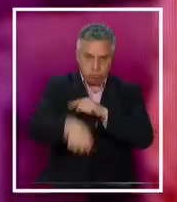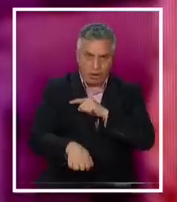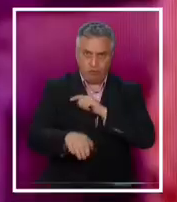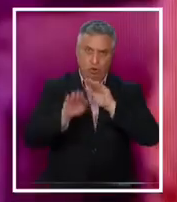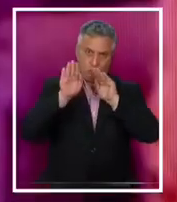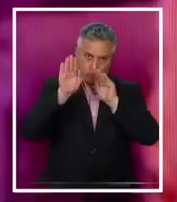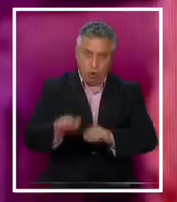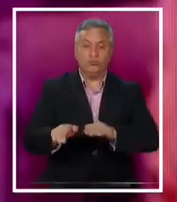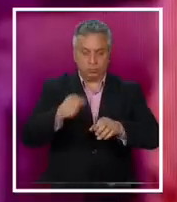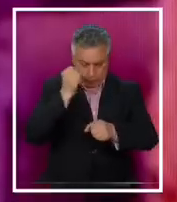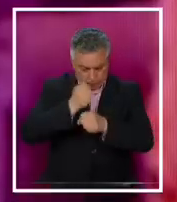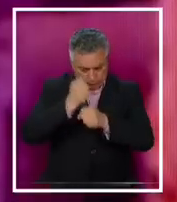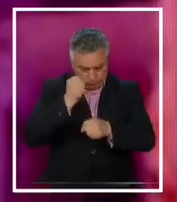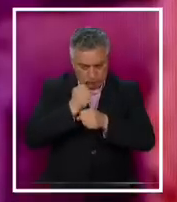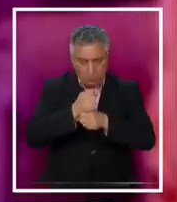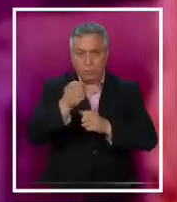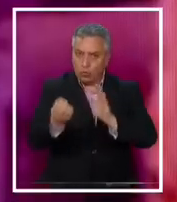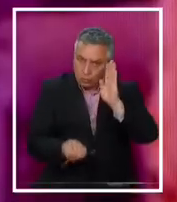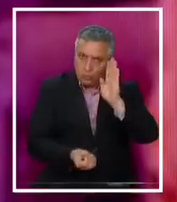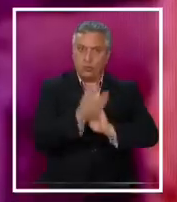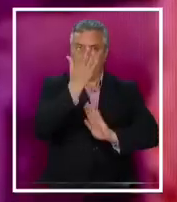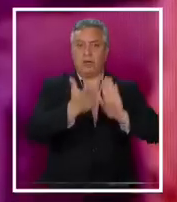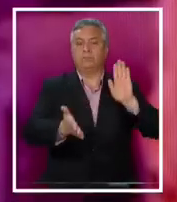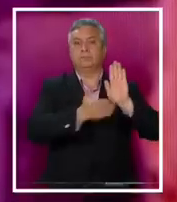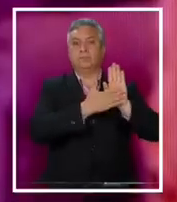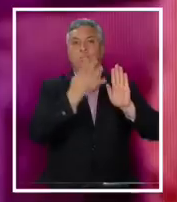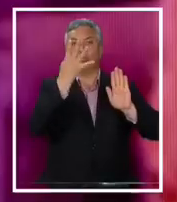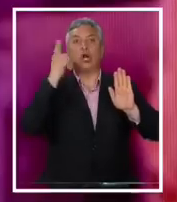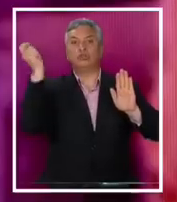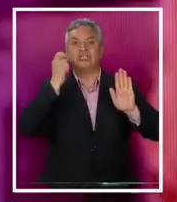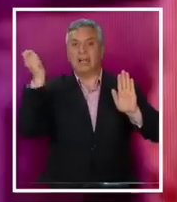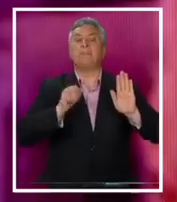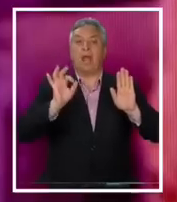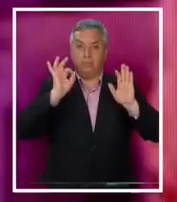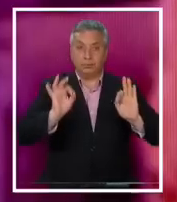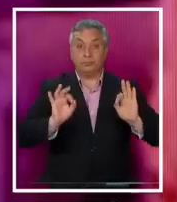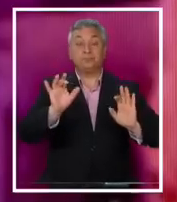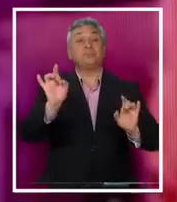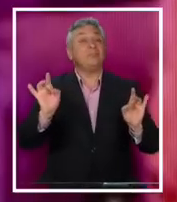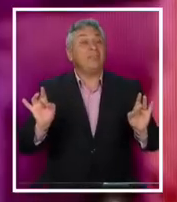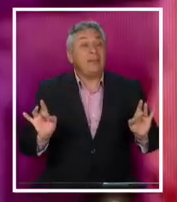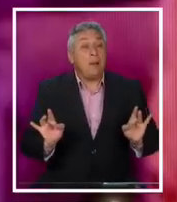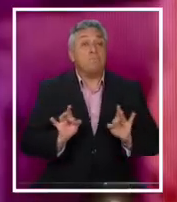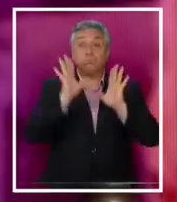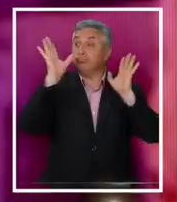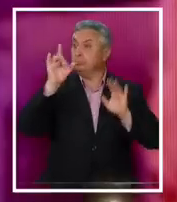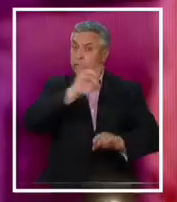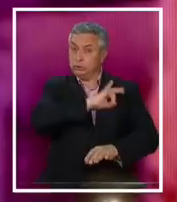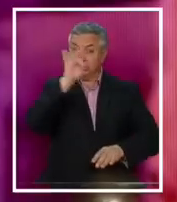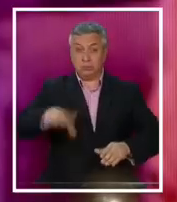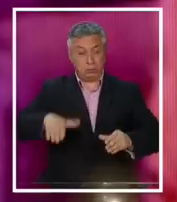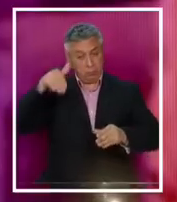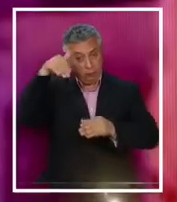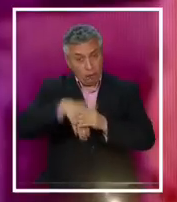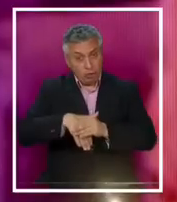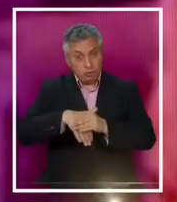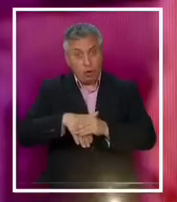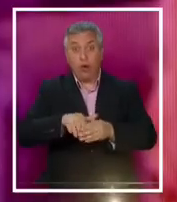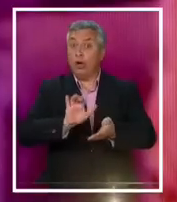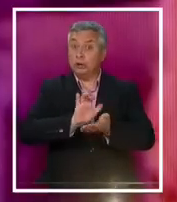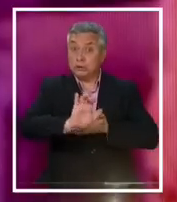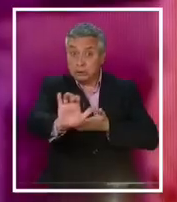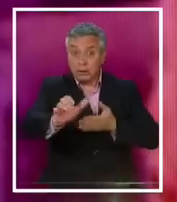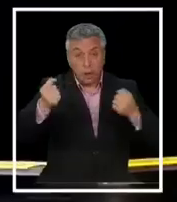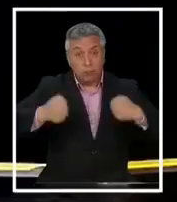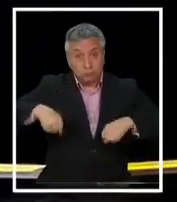se apruebe y tengamos un nuevo texto constitucional el 4 de septiembre. Si eso no es así, por voluntad popular, por cierto, la vamos a respetar, pero el día